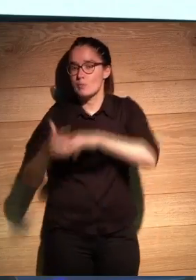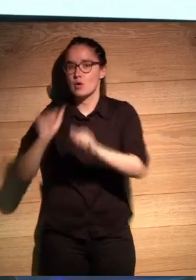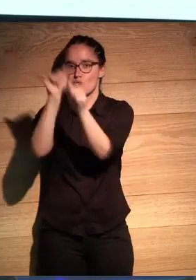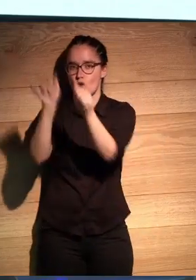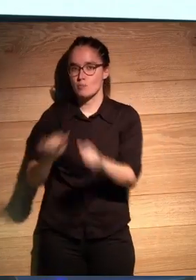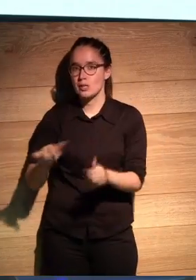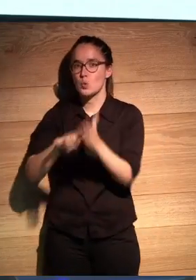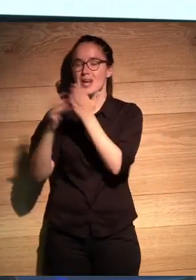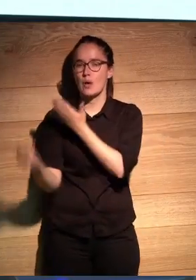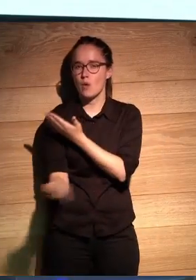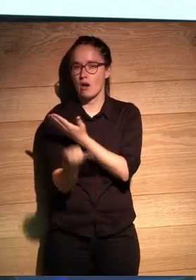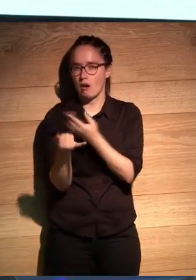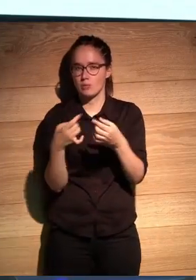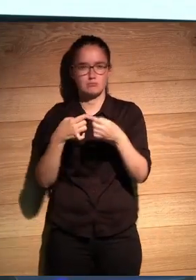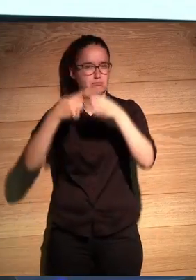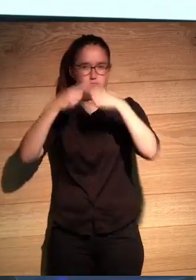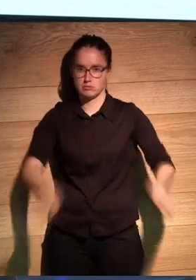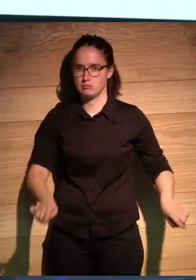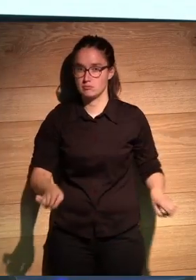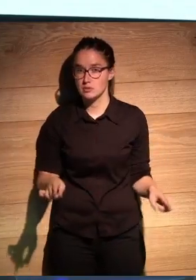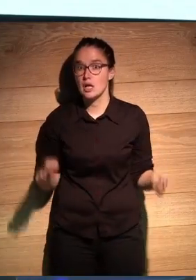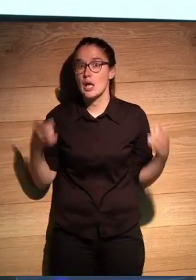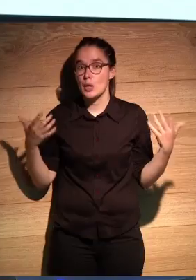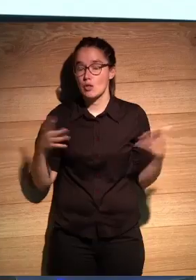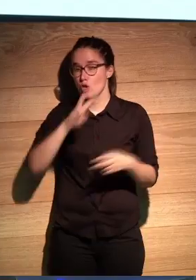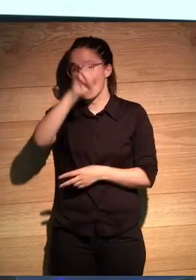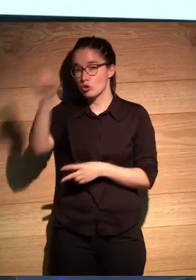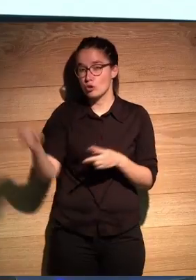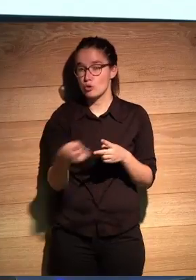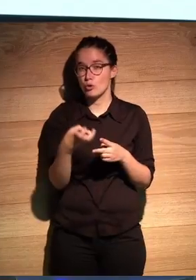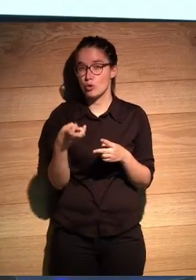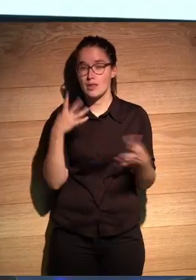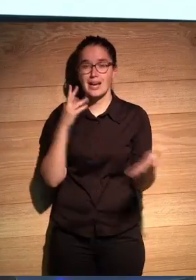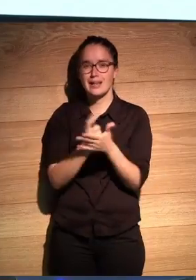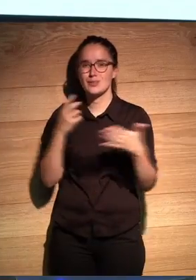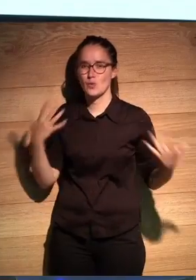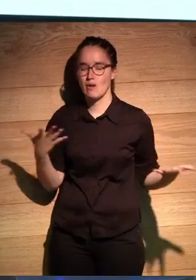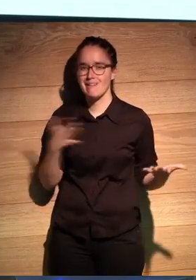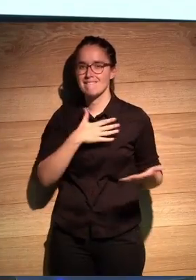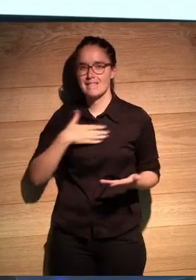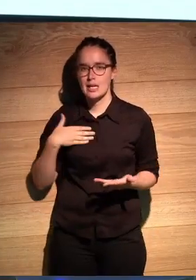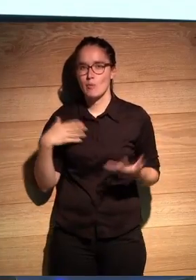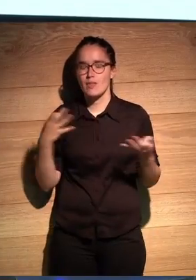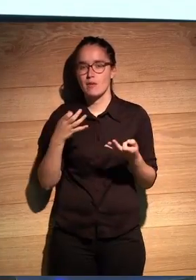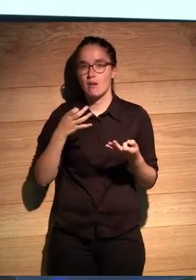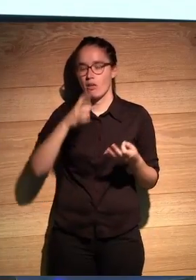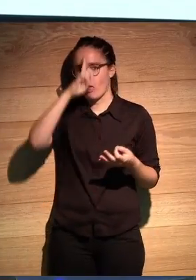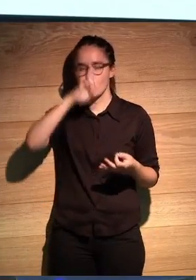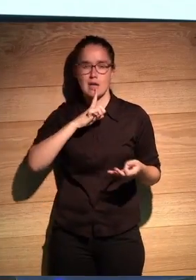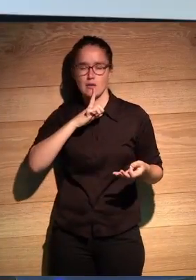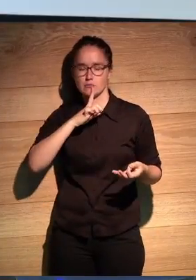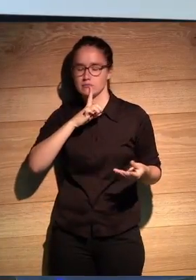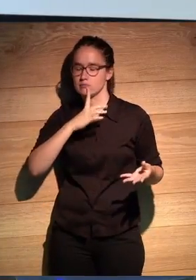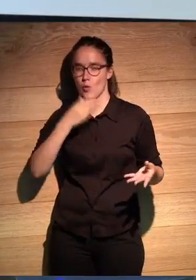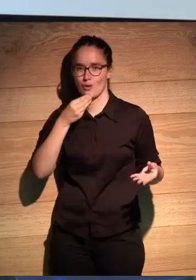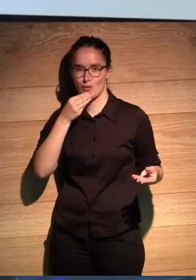formato que tiene un lenguaje absolutamente distinto. Otro de los retos es que queríamos que fuera estéticamente relevante,